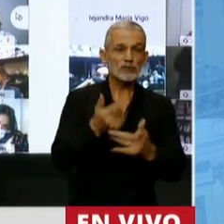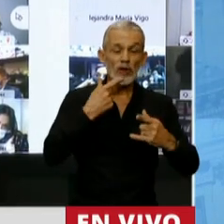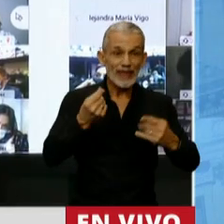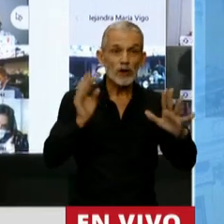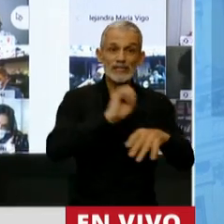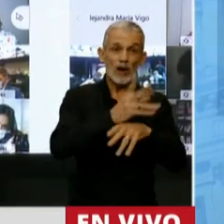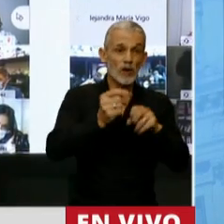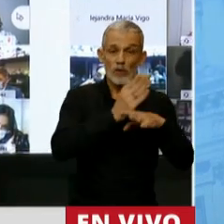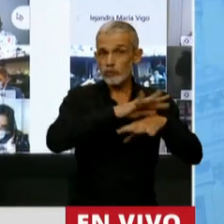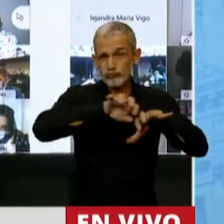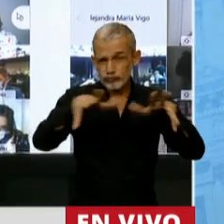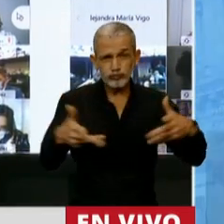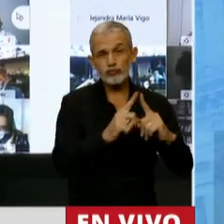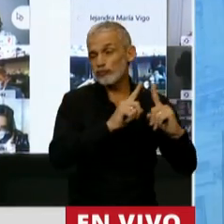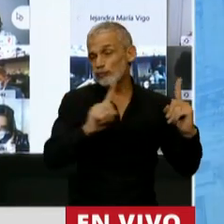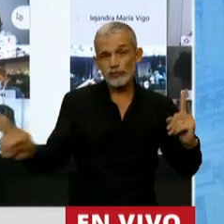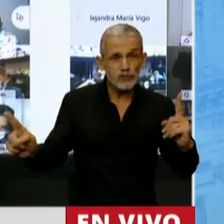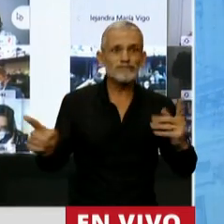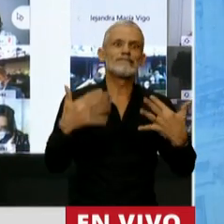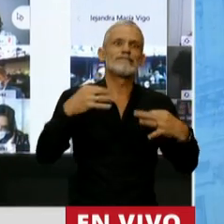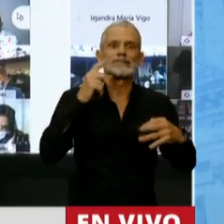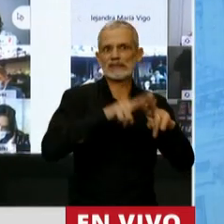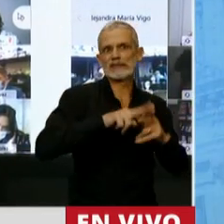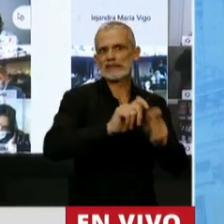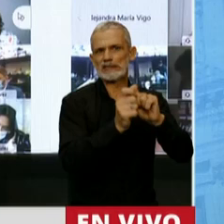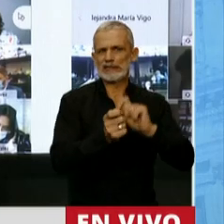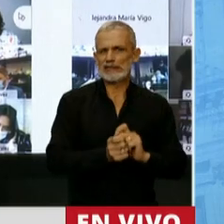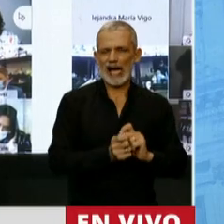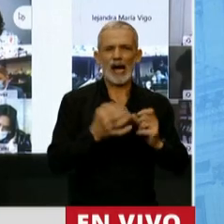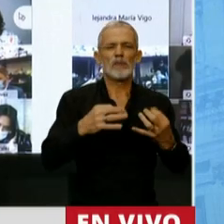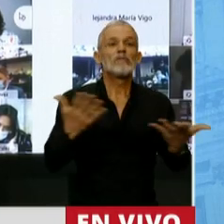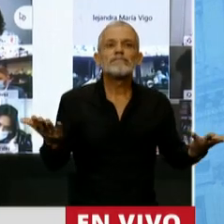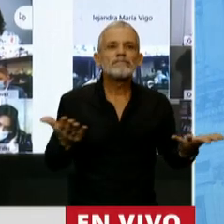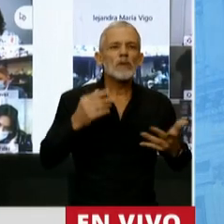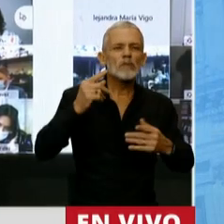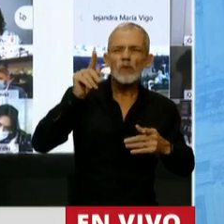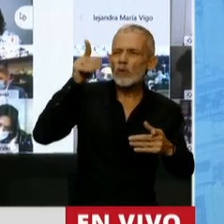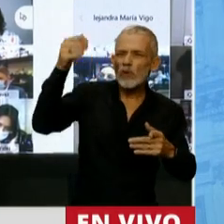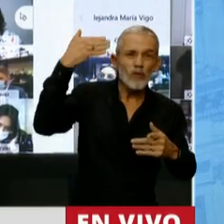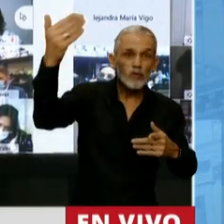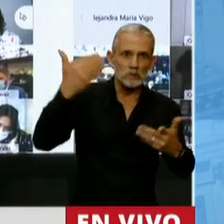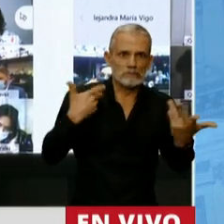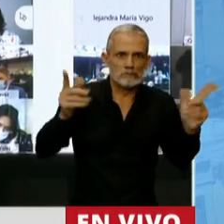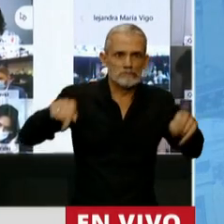si la pandemia continúa habrá que hacer revisiones. No se pueden hacer proyecciones absolutas pero sí